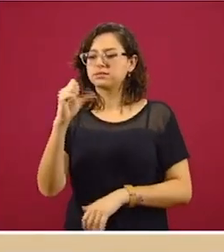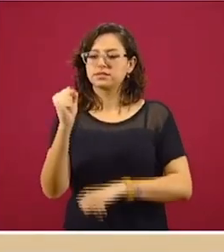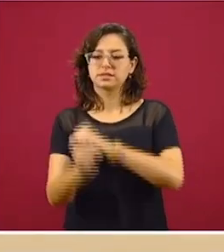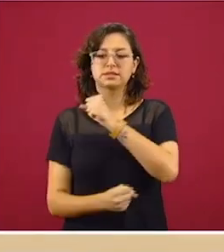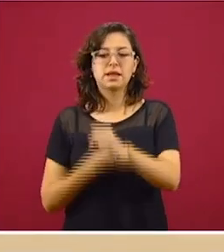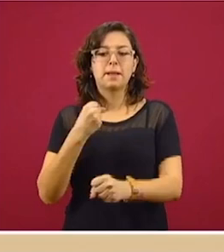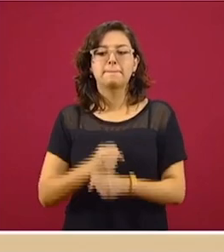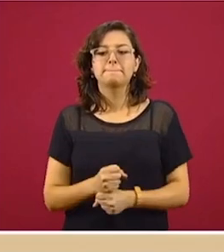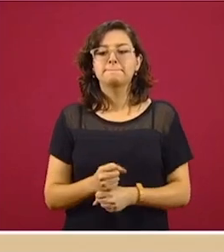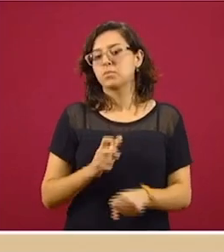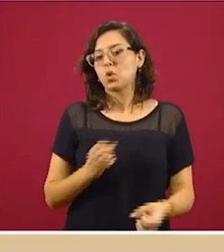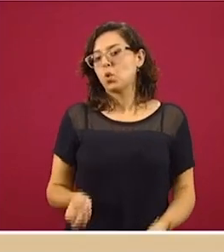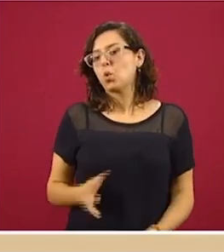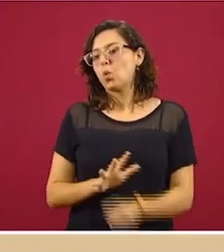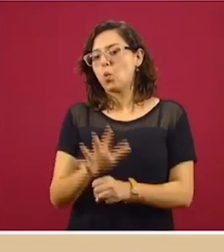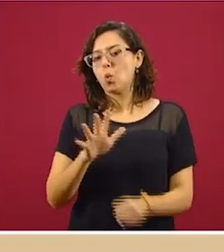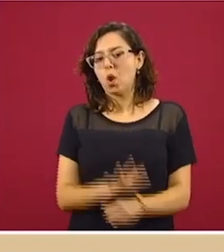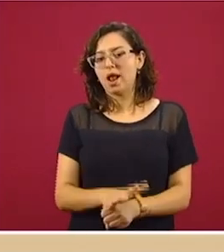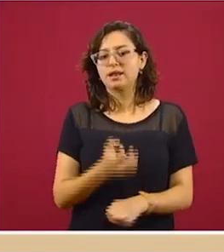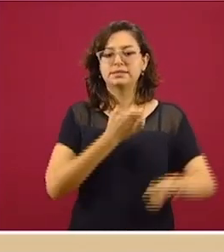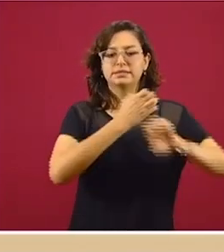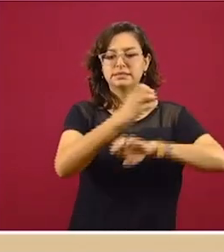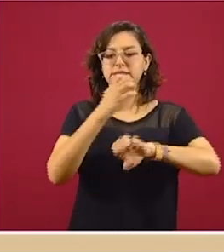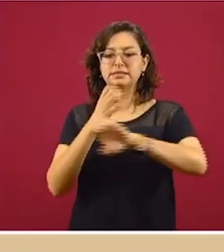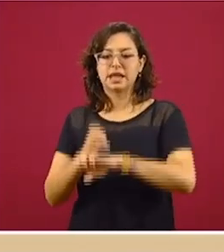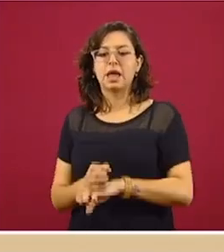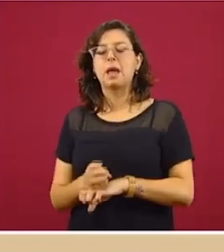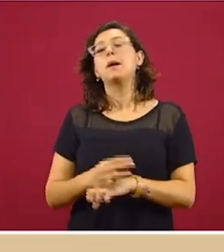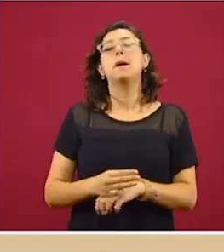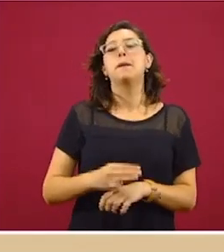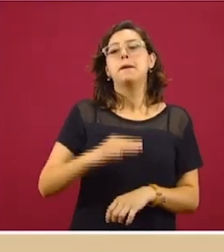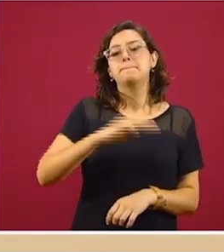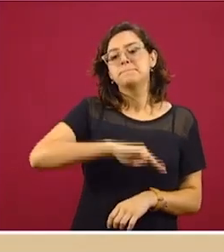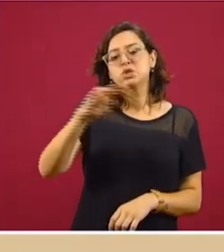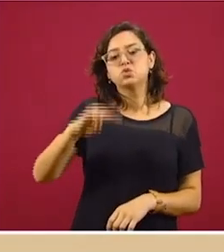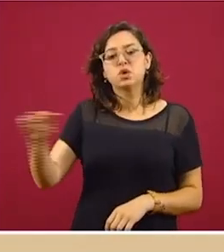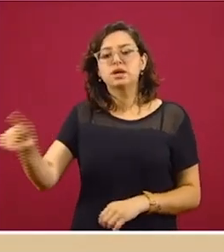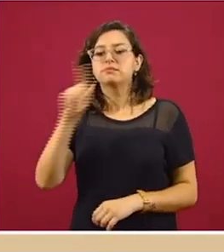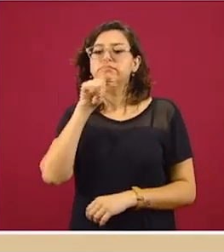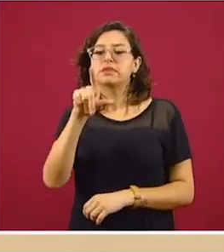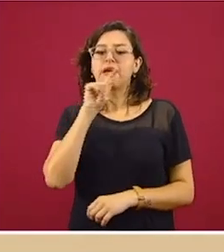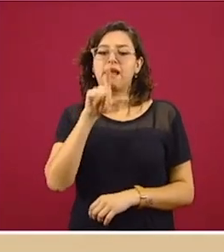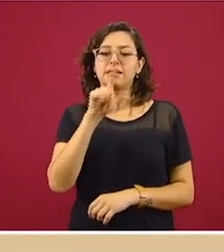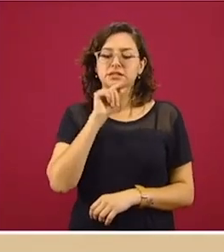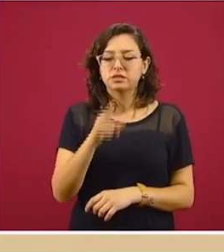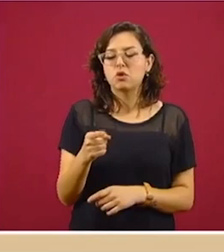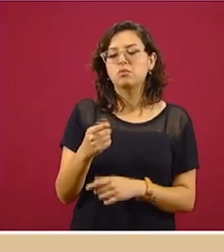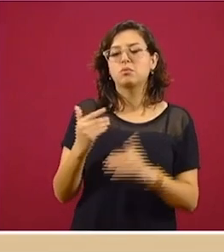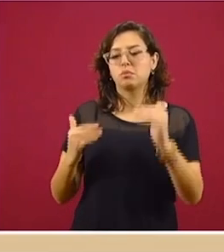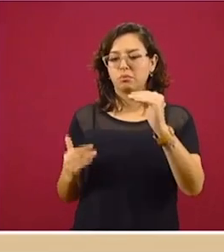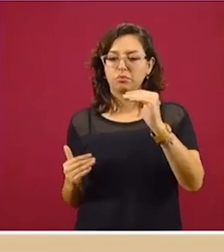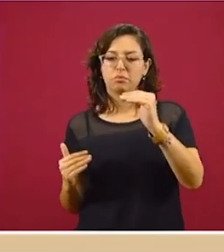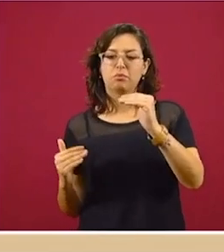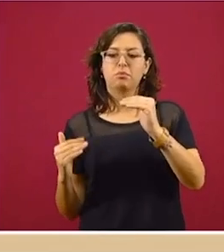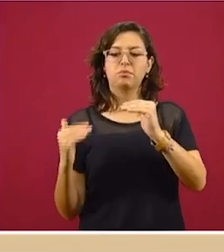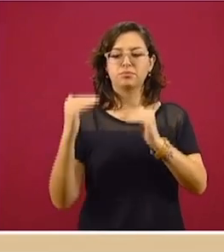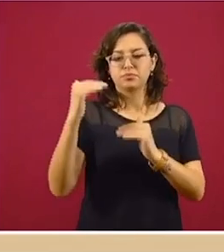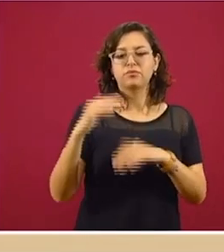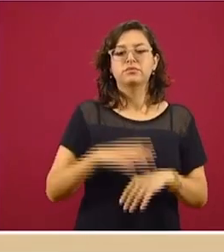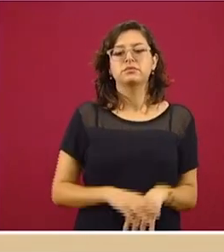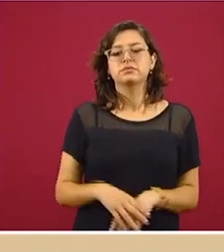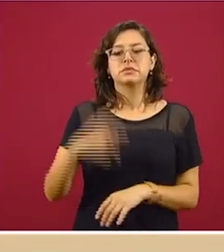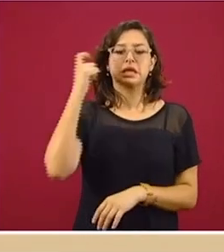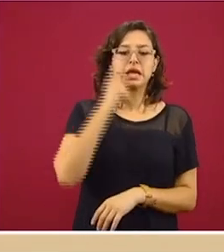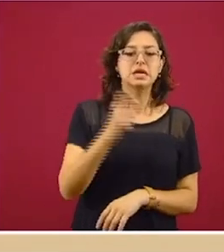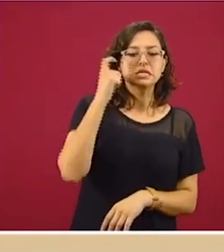las entidades federativas, se empieza a acercar Michoacán y Jalisco a las que ya habíamos estado reportando, que eran Guerrero, Sinaloa y